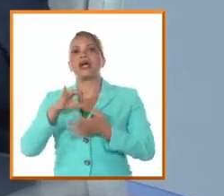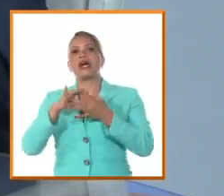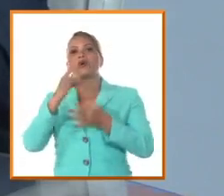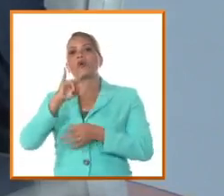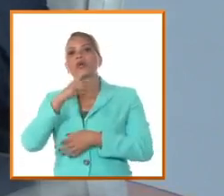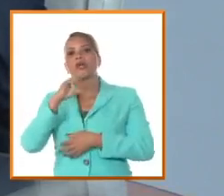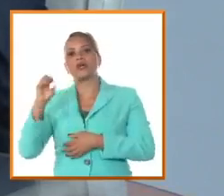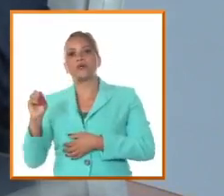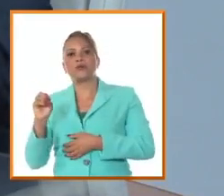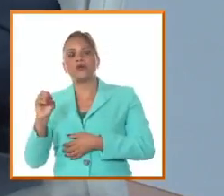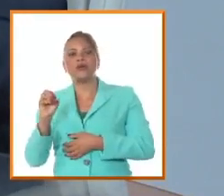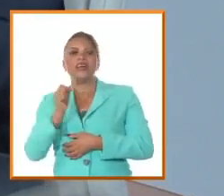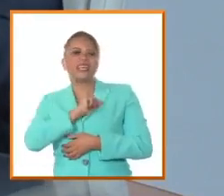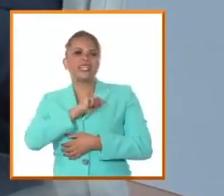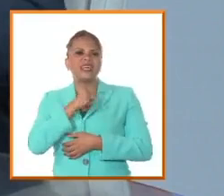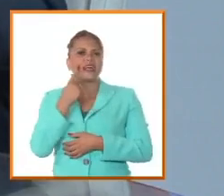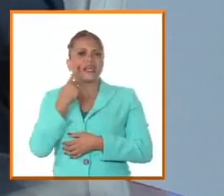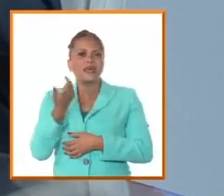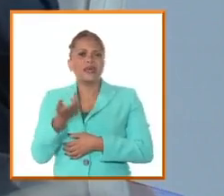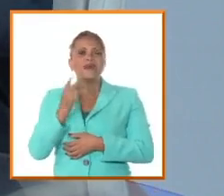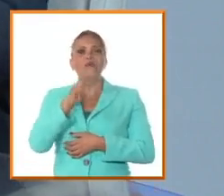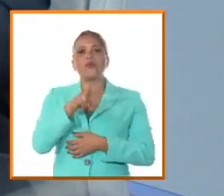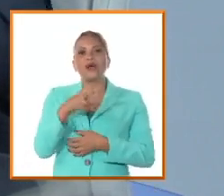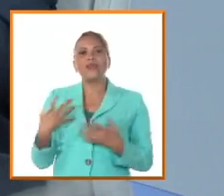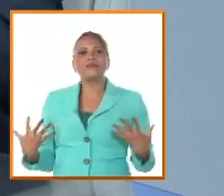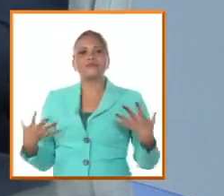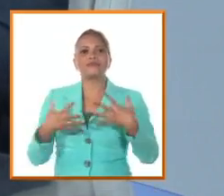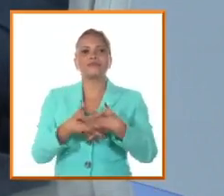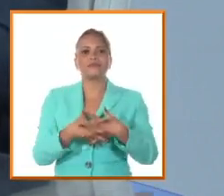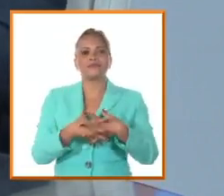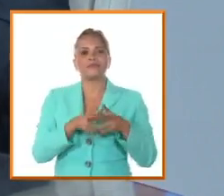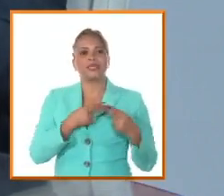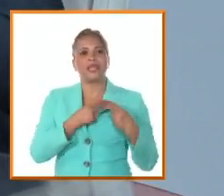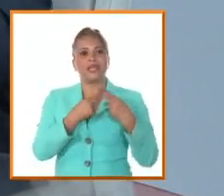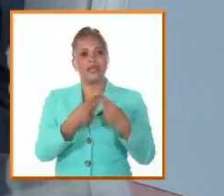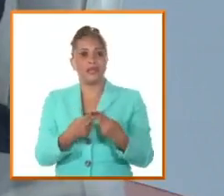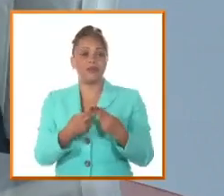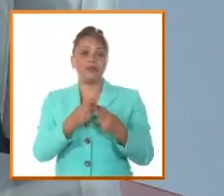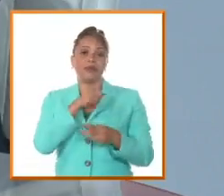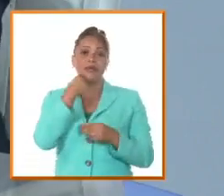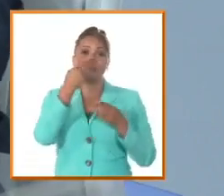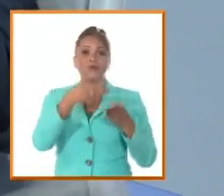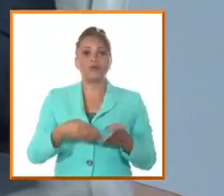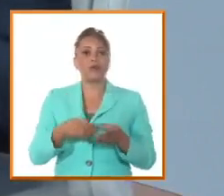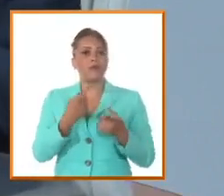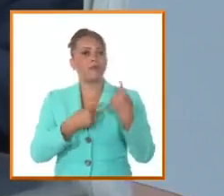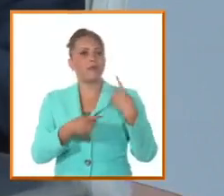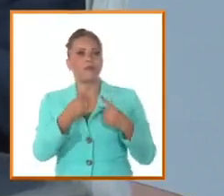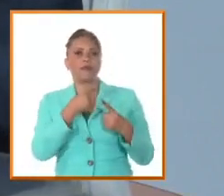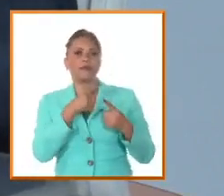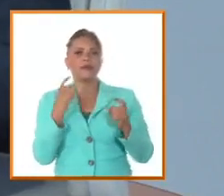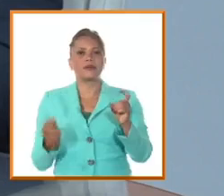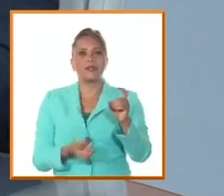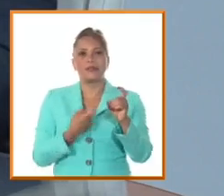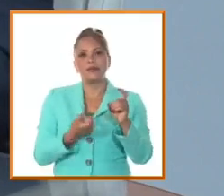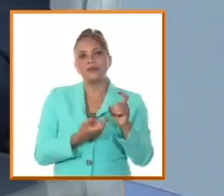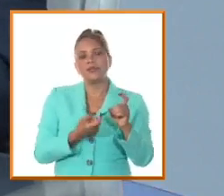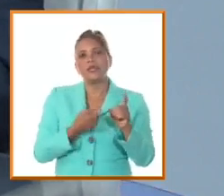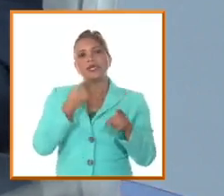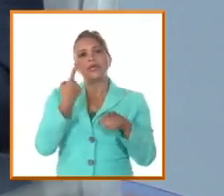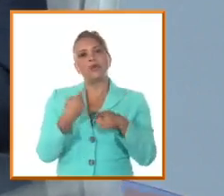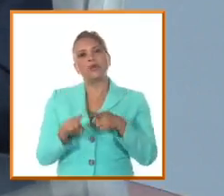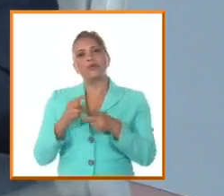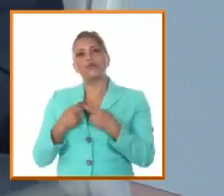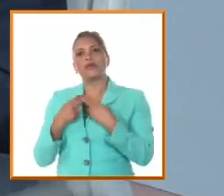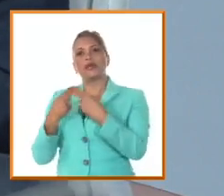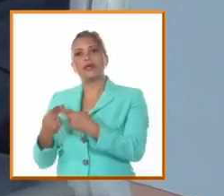nexo un vínculo simbólico entre el héroe que moría por una causa extraviada como la del anexionismo y el